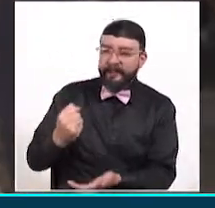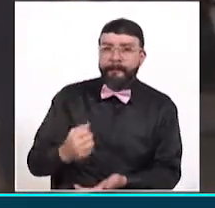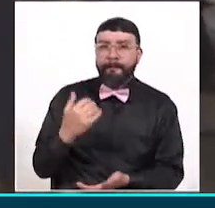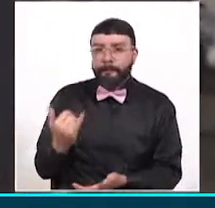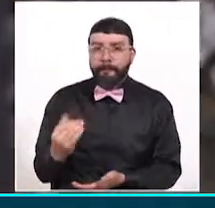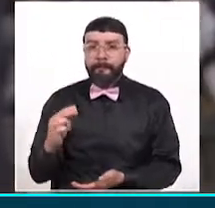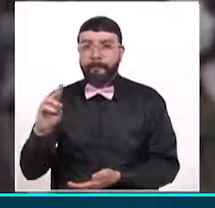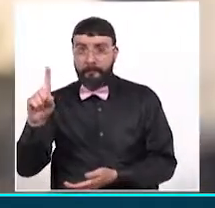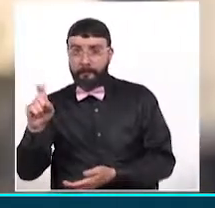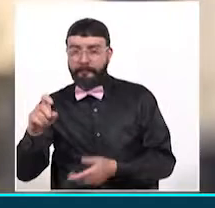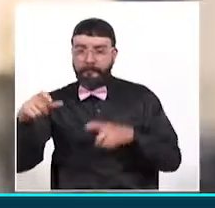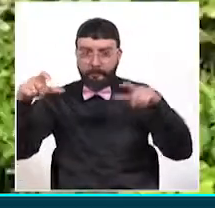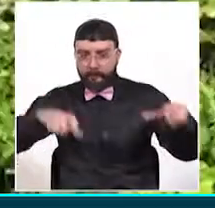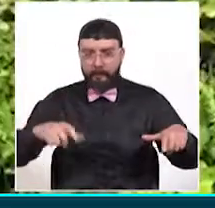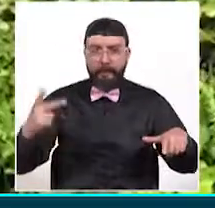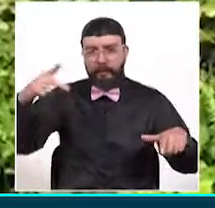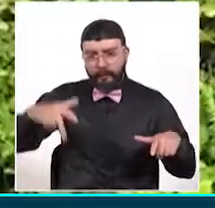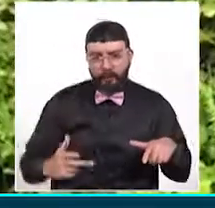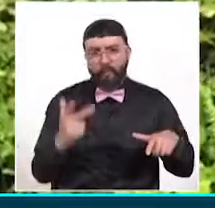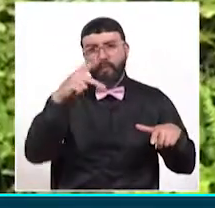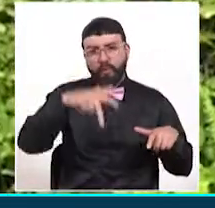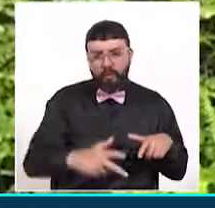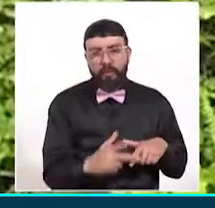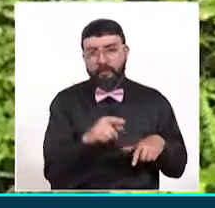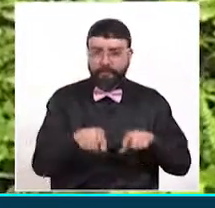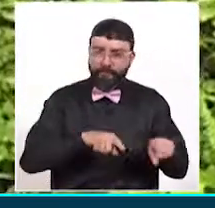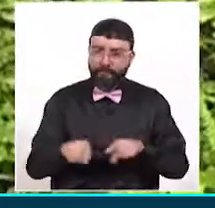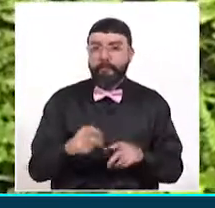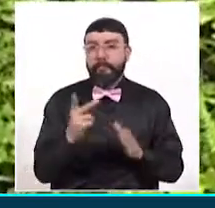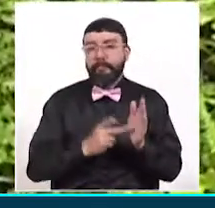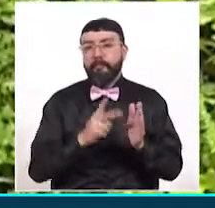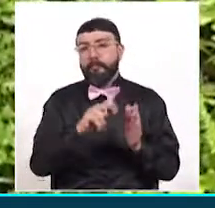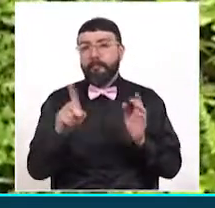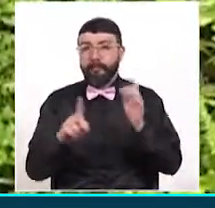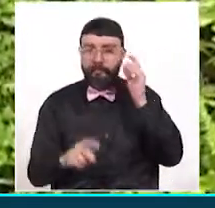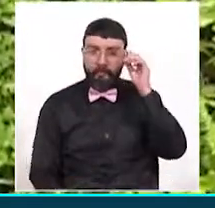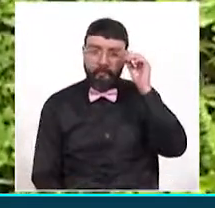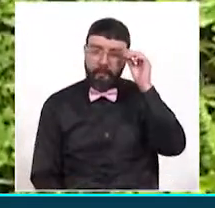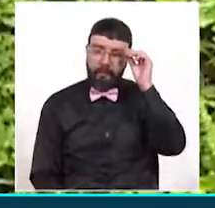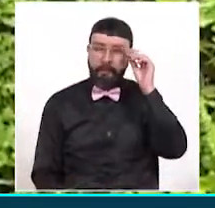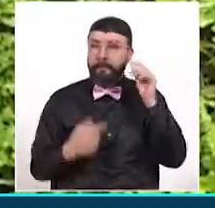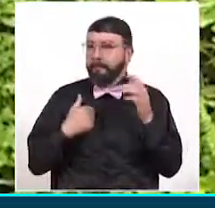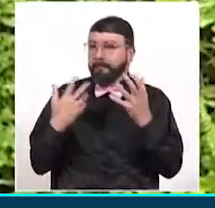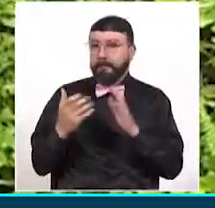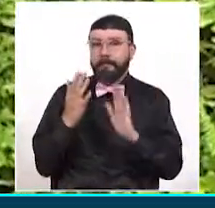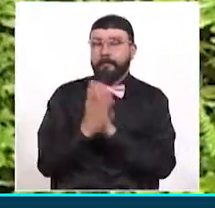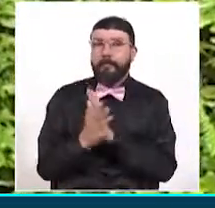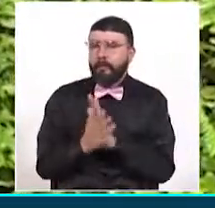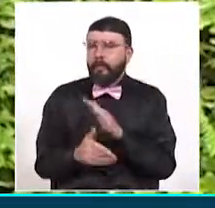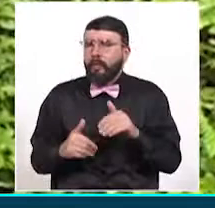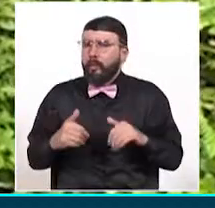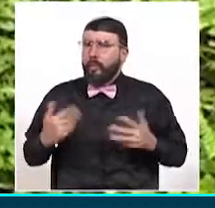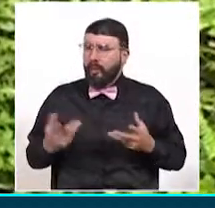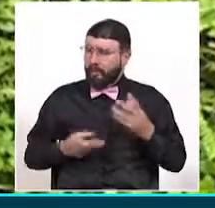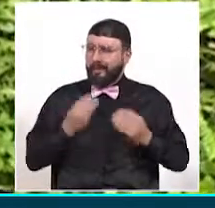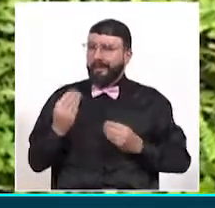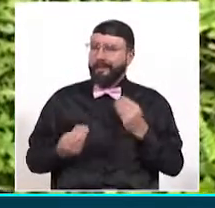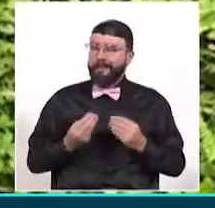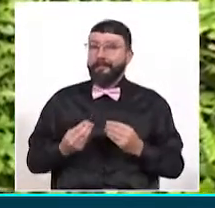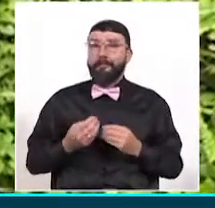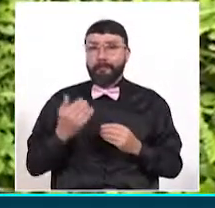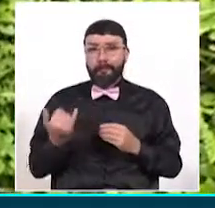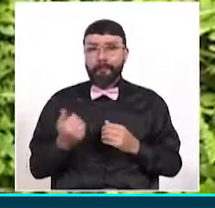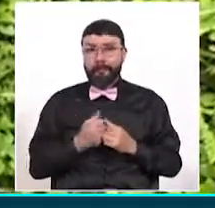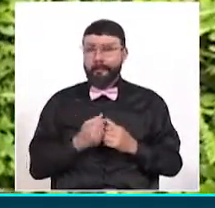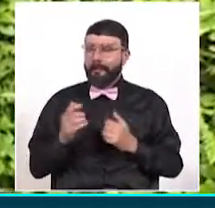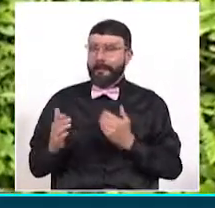de enduro durante el 2021. Hoy quiero con ustedes contarles cómo nace y por qué se hizo Manizales 675. Esto